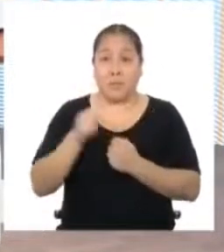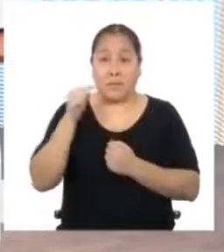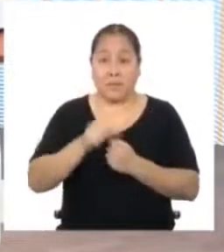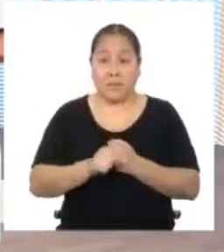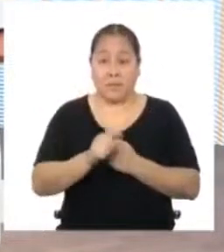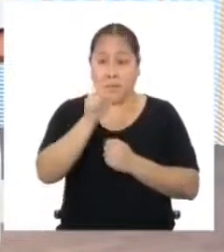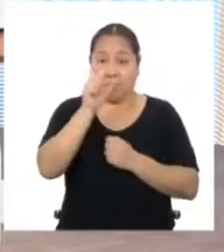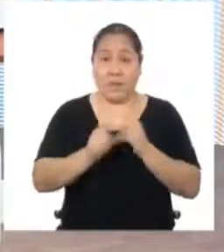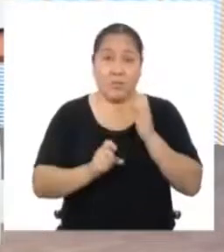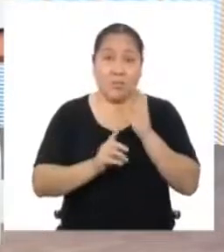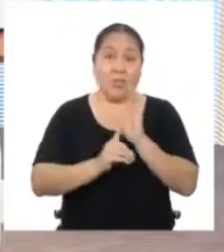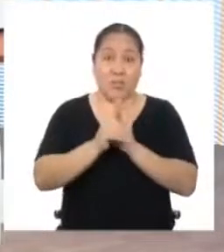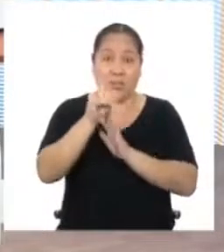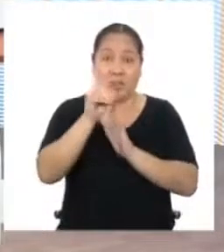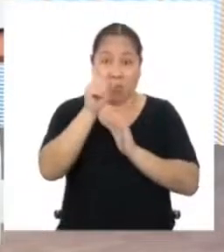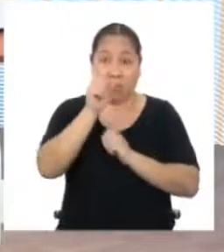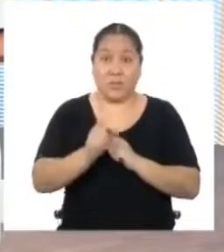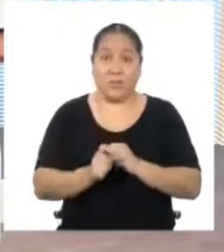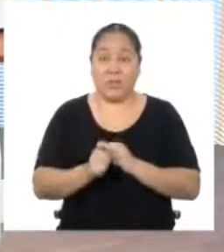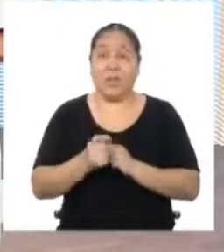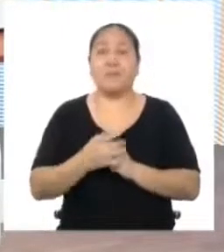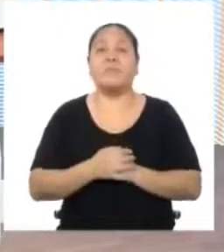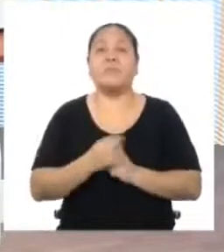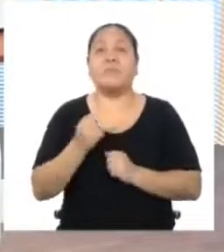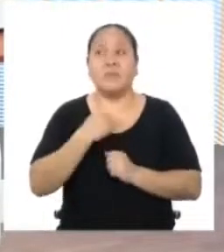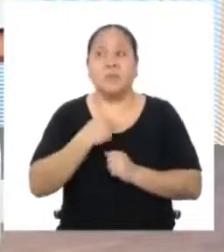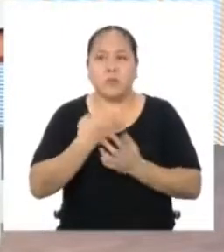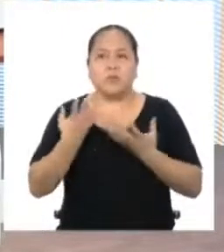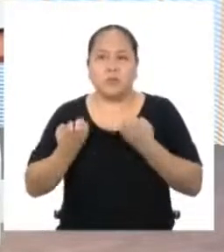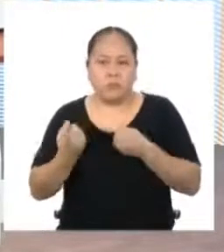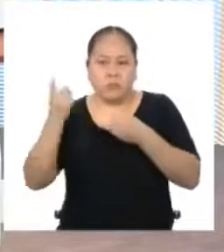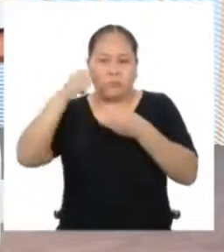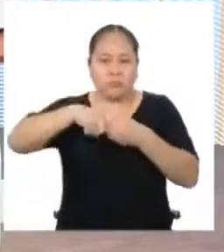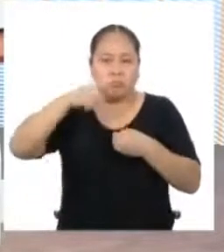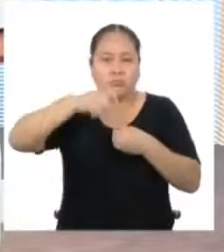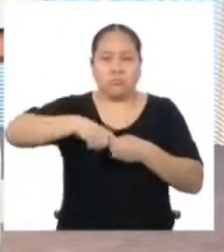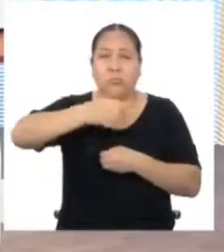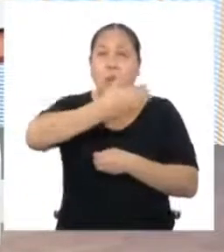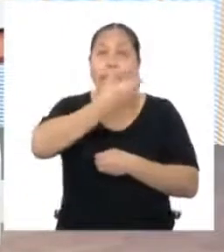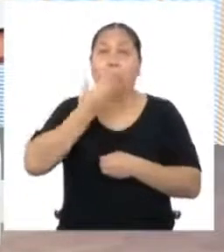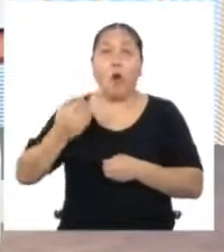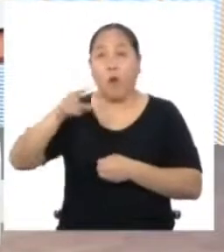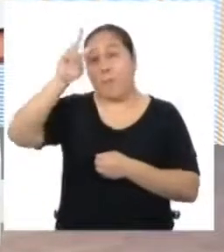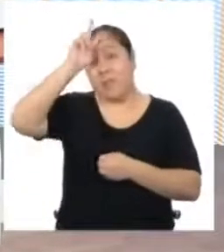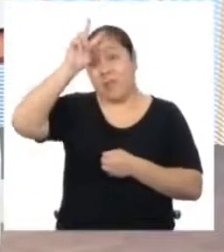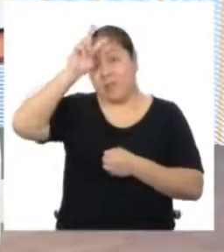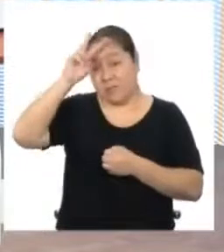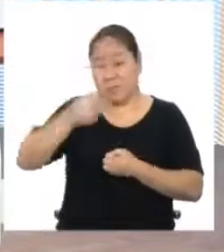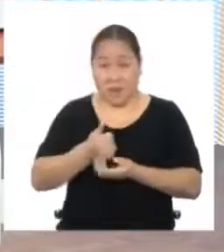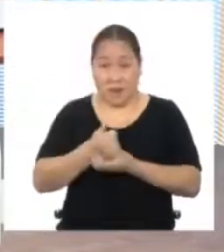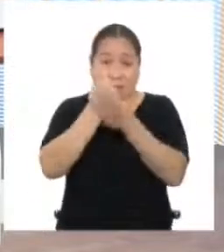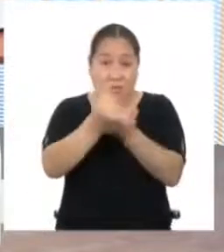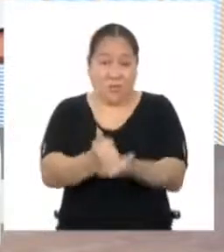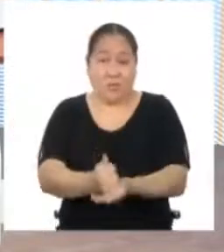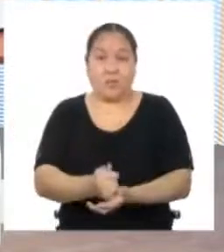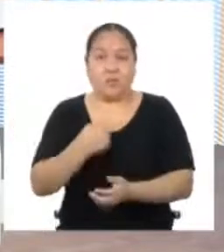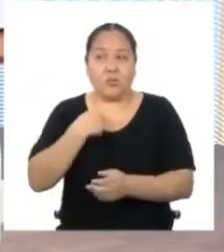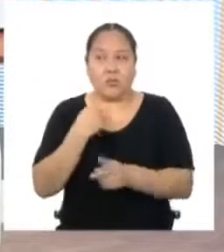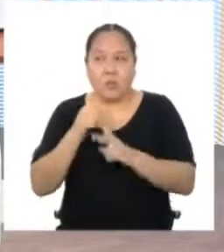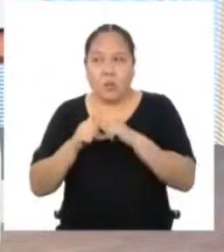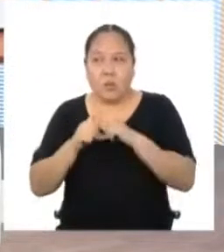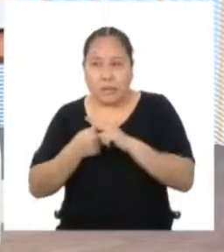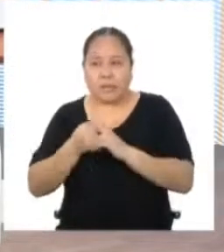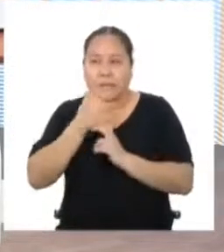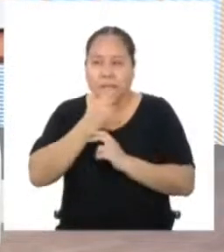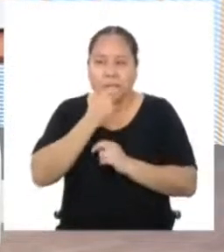querer ser una mejor ciudadana Y a participar activamente para crear un mejor Perú para todas y todos Como recién estoy empezando, decidí